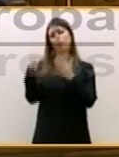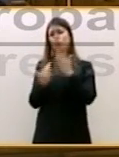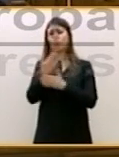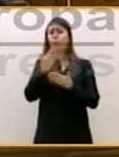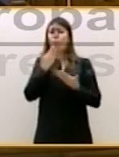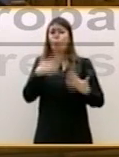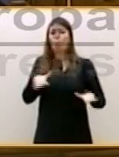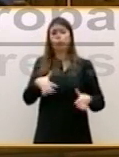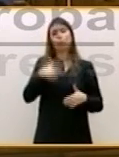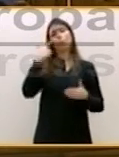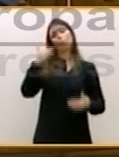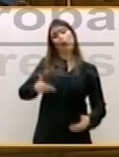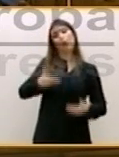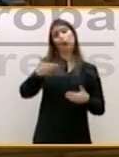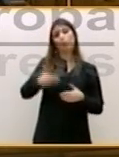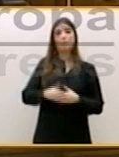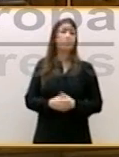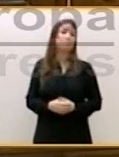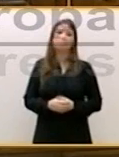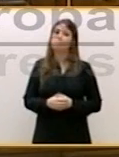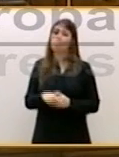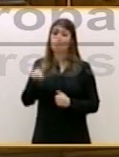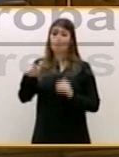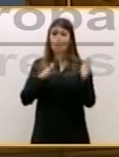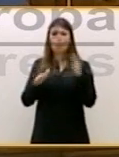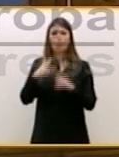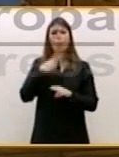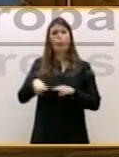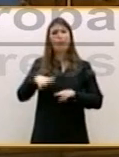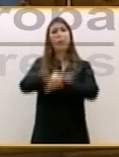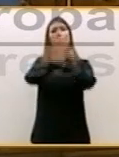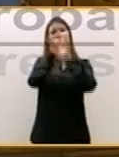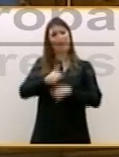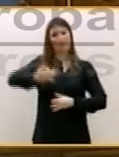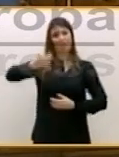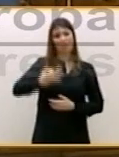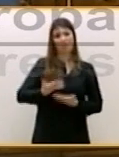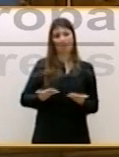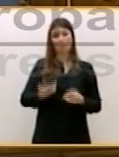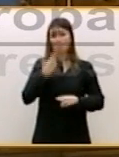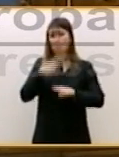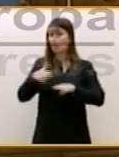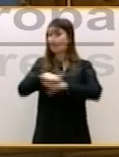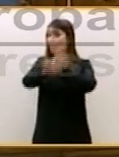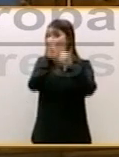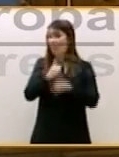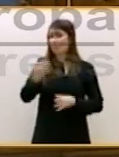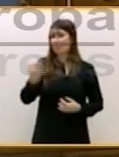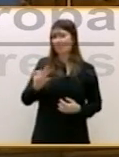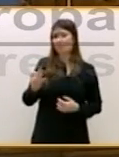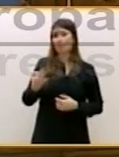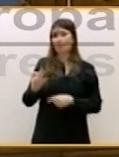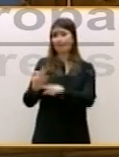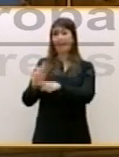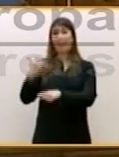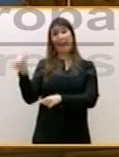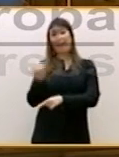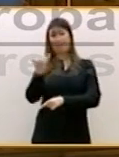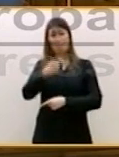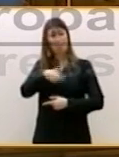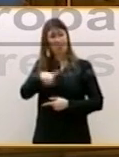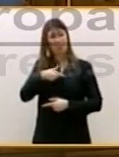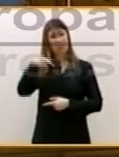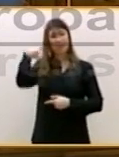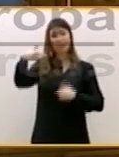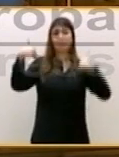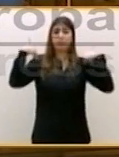cambiado. Este es el momento para una política de paz. Y para una política de paz no es precisamente el jefe de la policía quien deba estar al